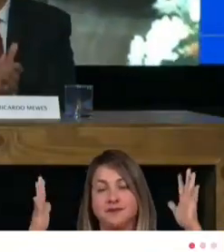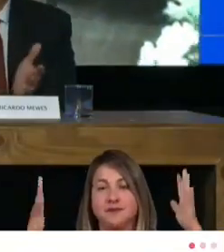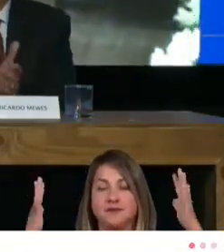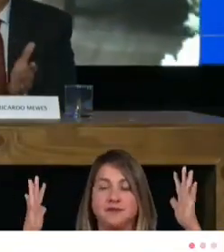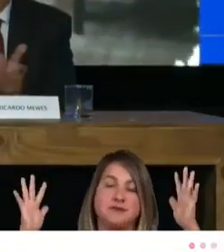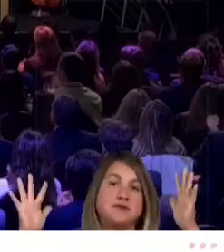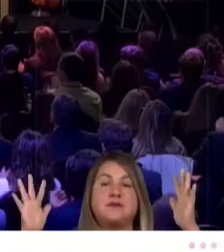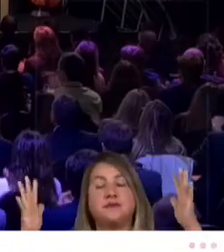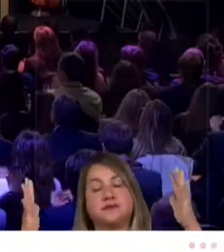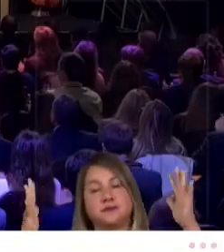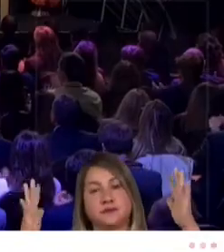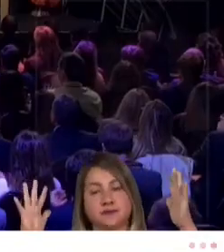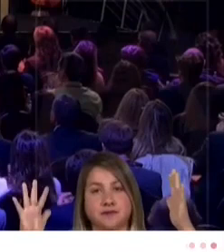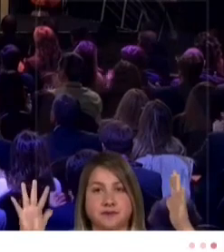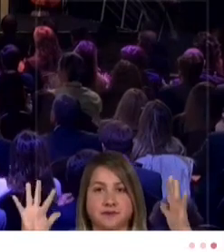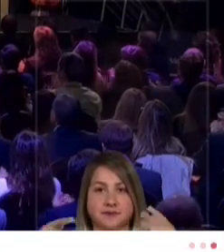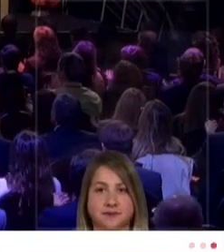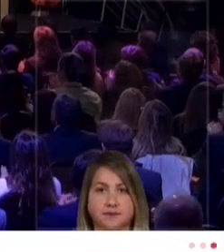Aplausos